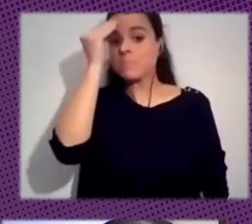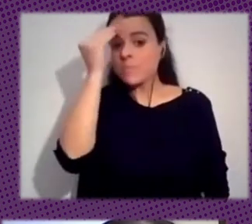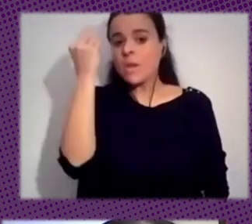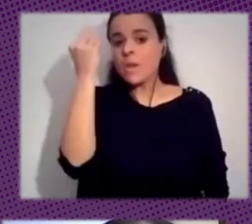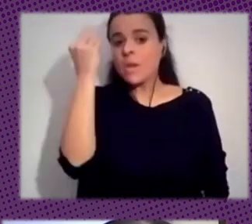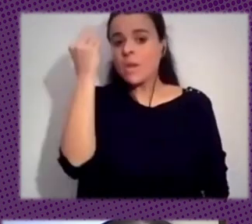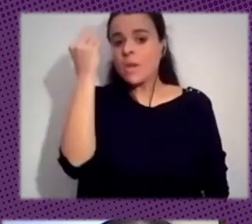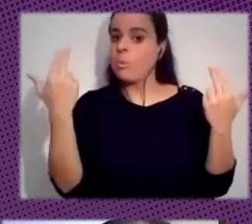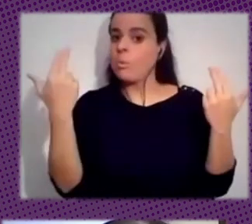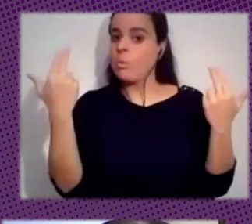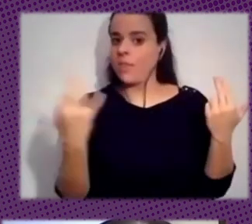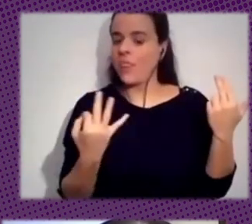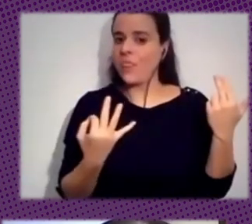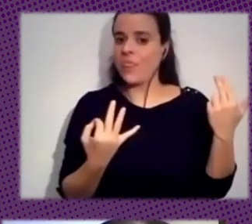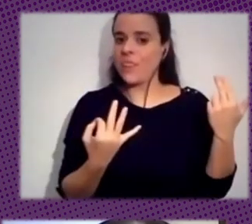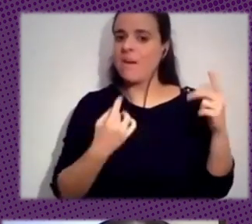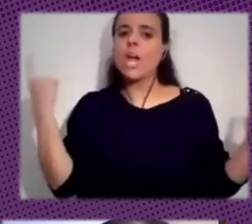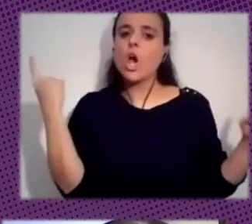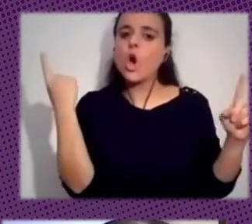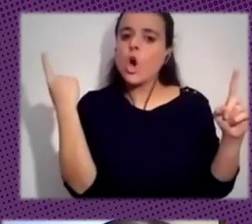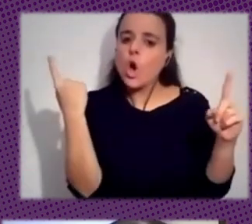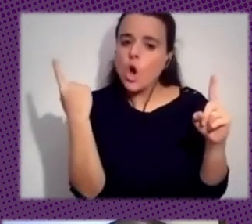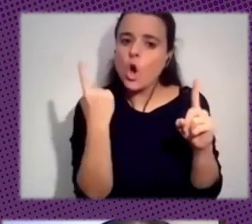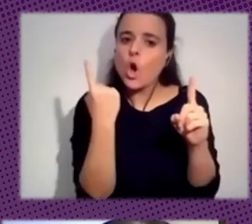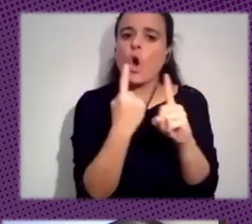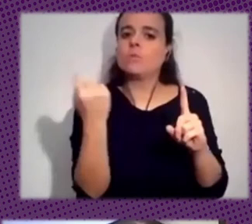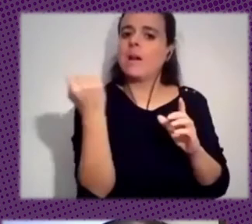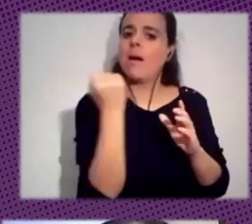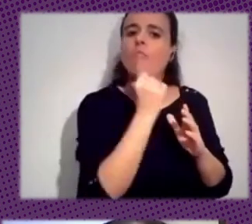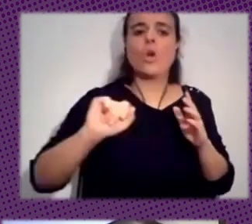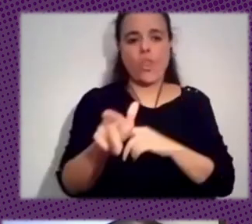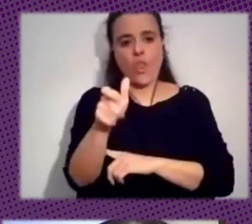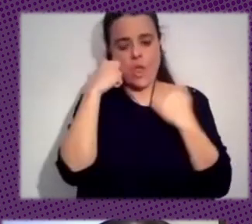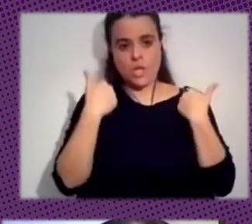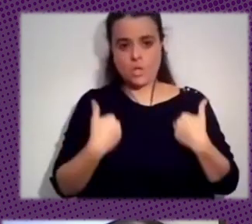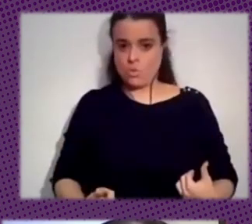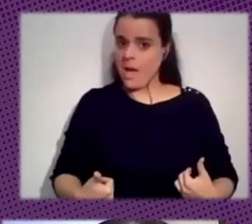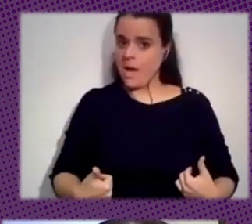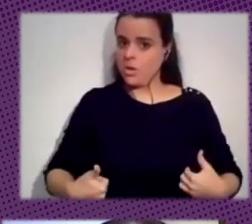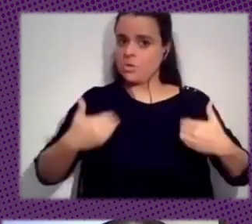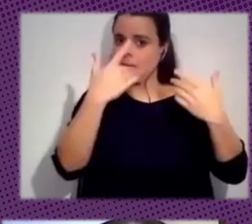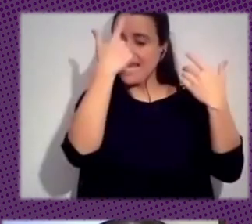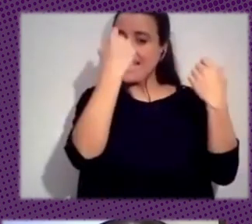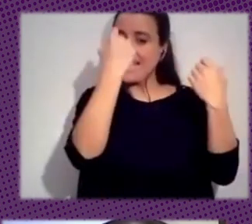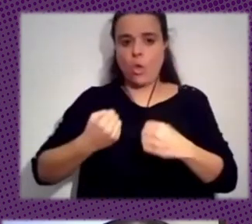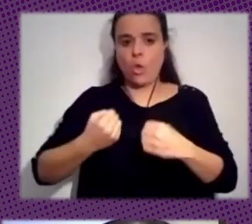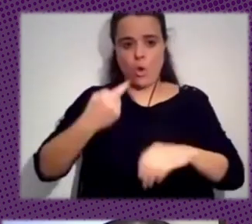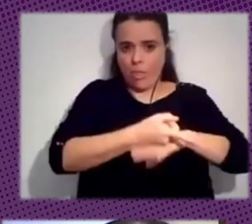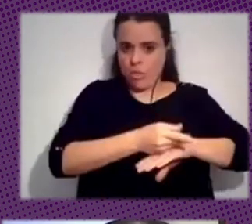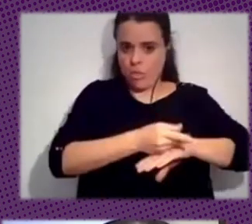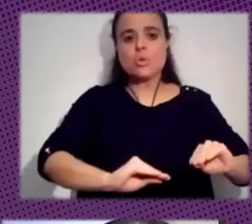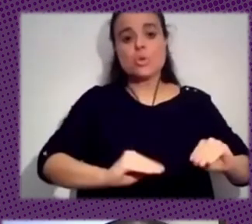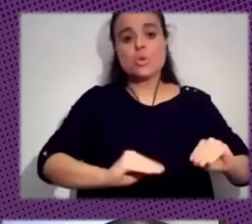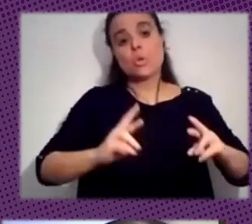públicas tienen que ir contra esa vulneración de los derechos humanos es una obligación de las instituciones así que mucha suerte y fuerza con